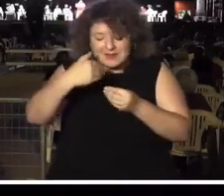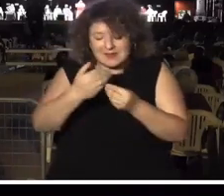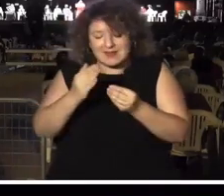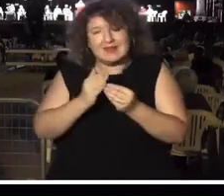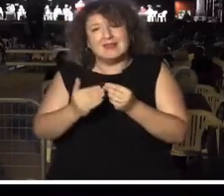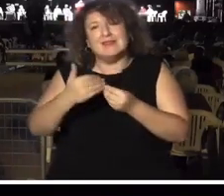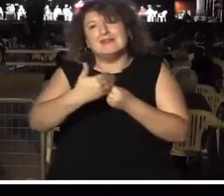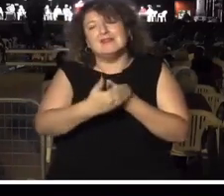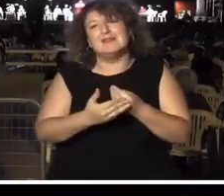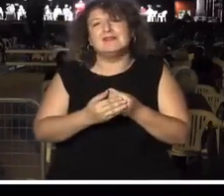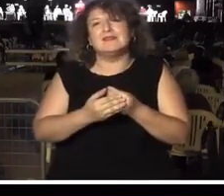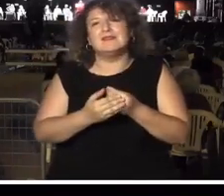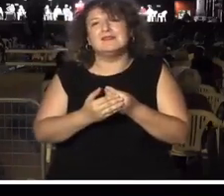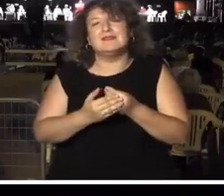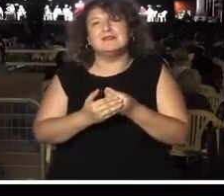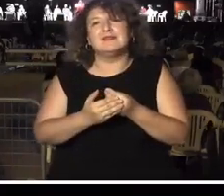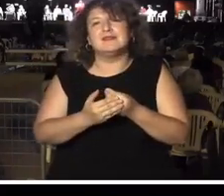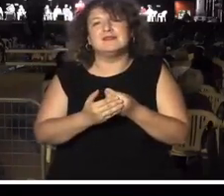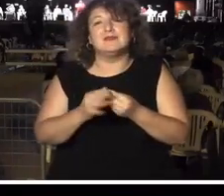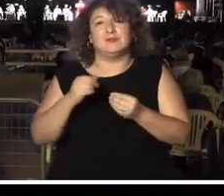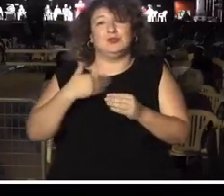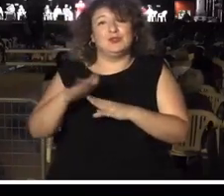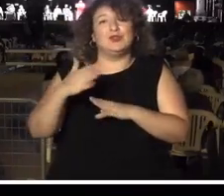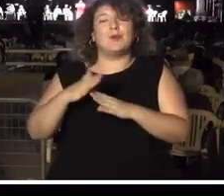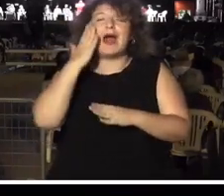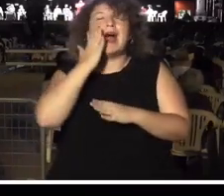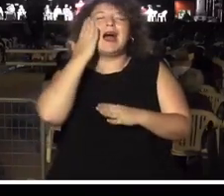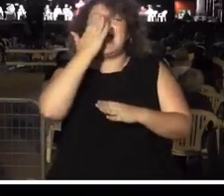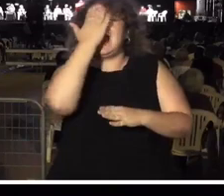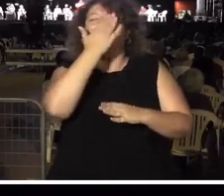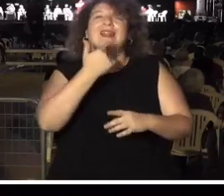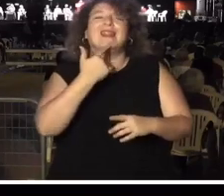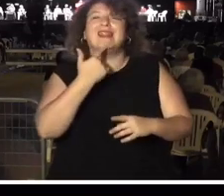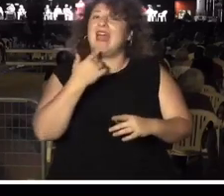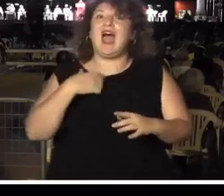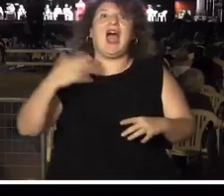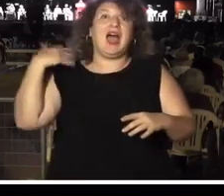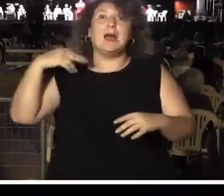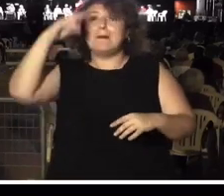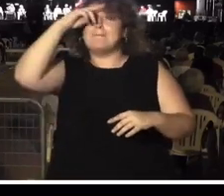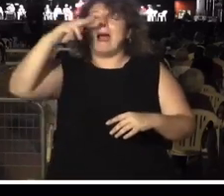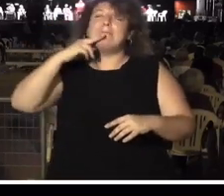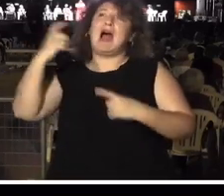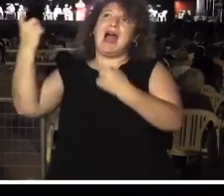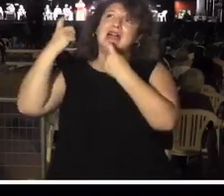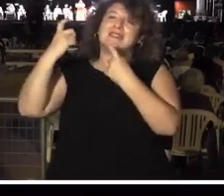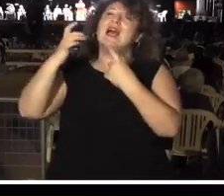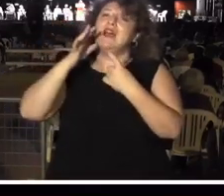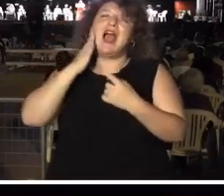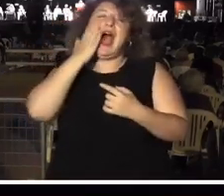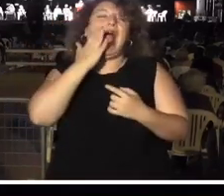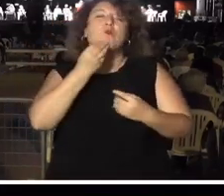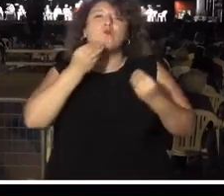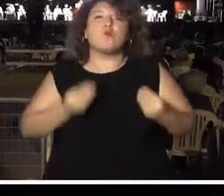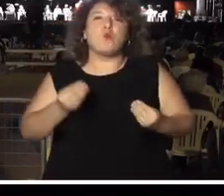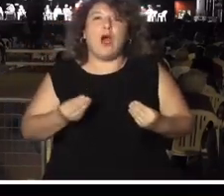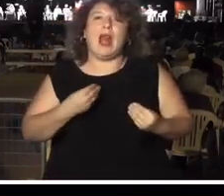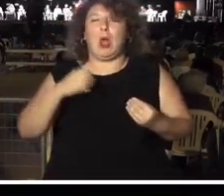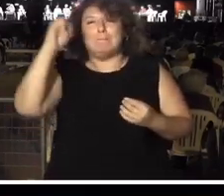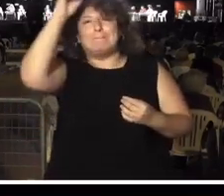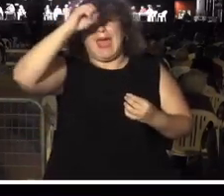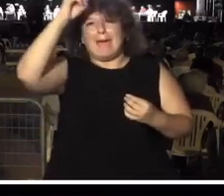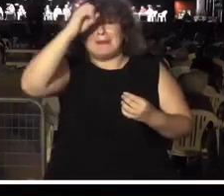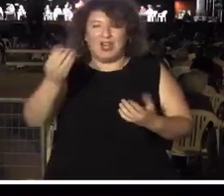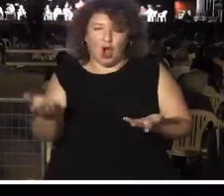extremos y se frotaba el trozo de pepino en la cara porque decía que lo había aprendido de su padre y que era bueno para la cara. Bueno,